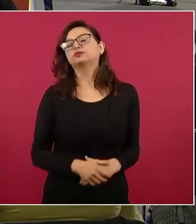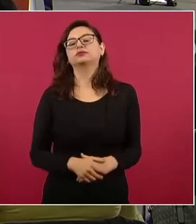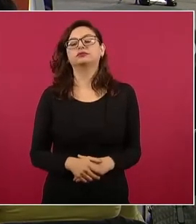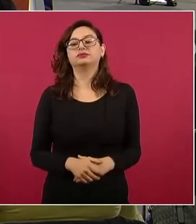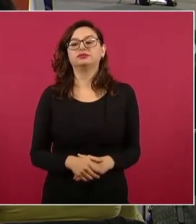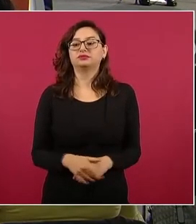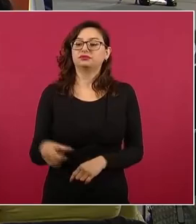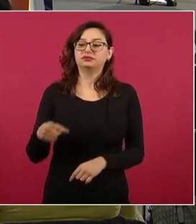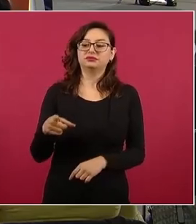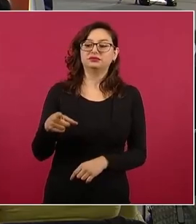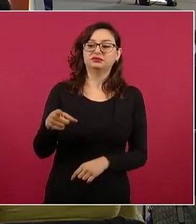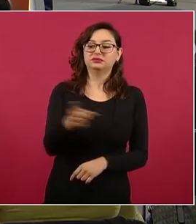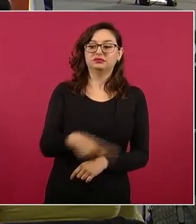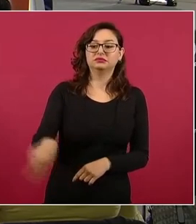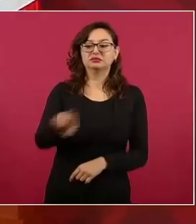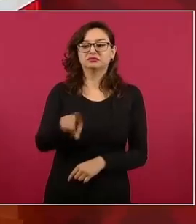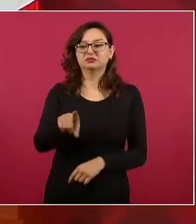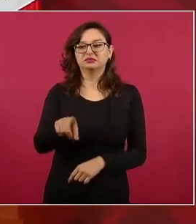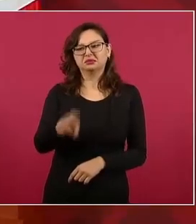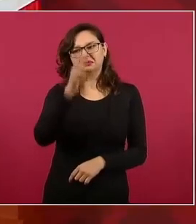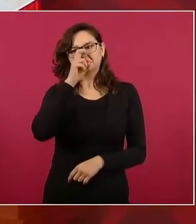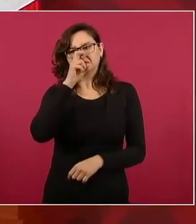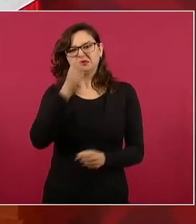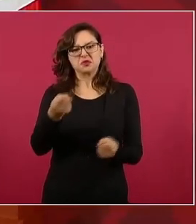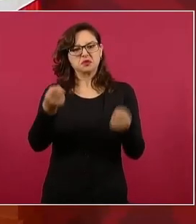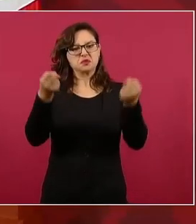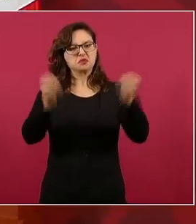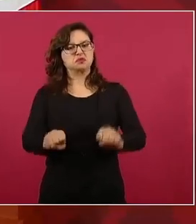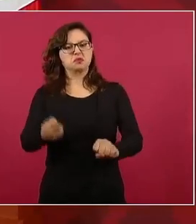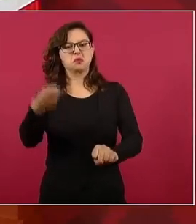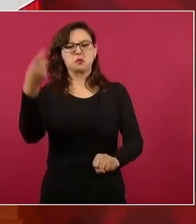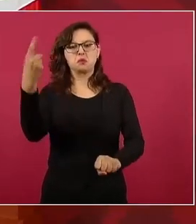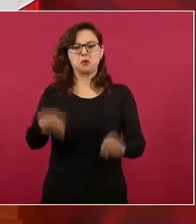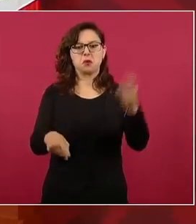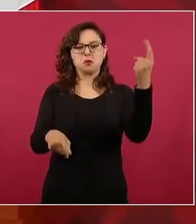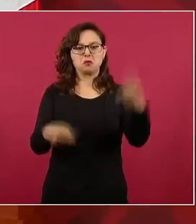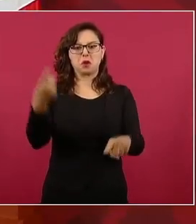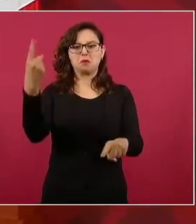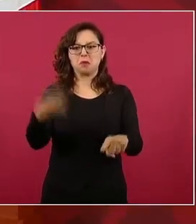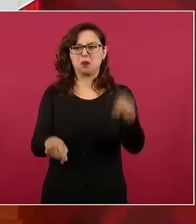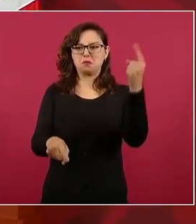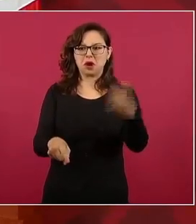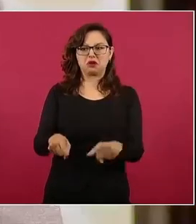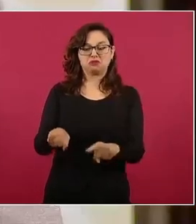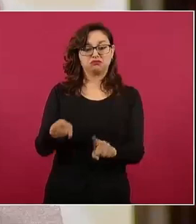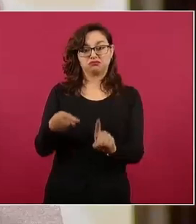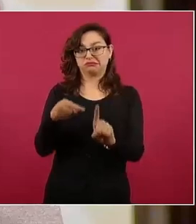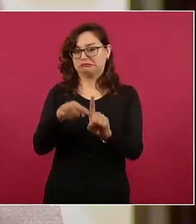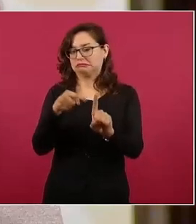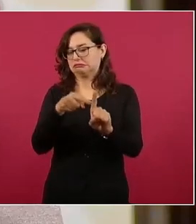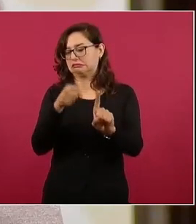de Colombia hablaba de uno en especial